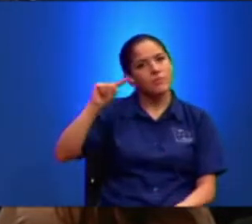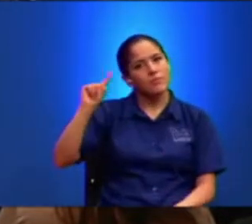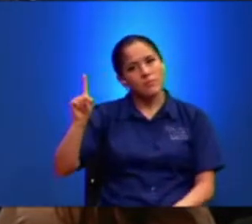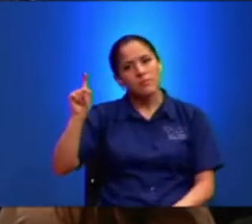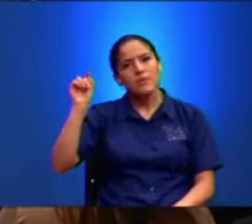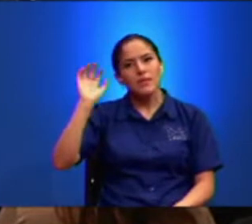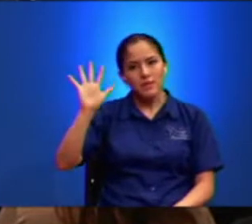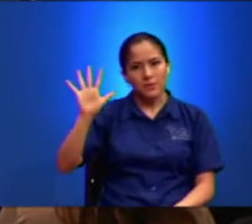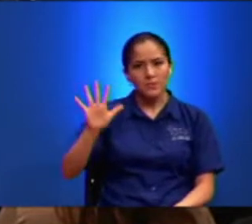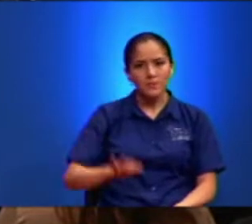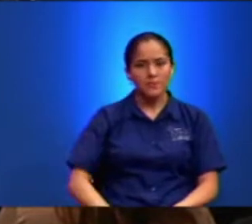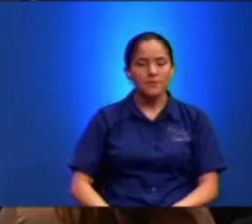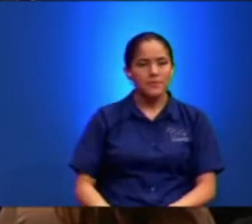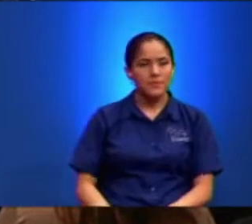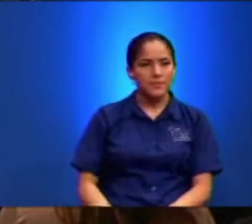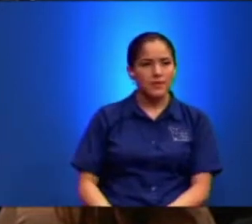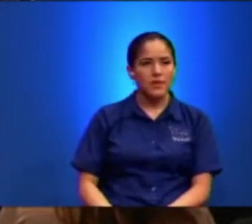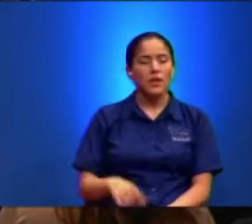Lean